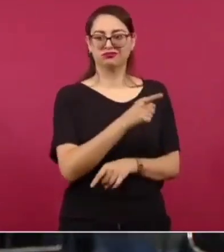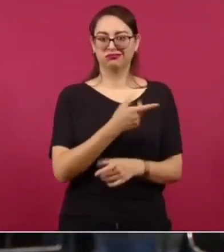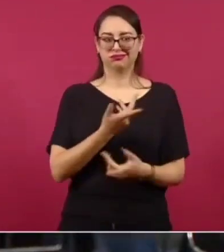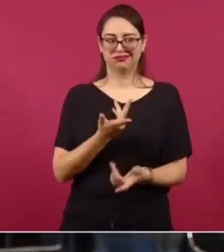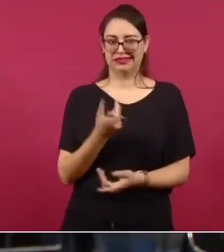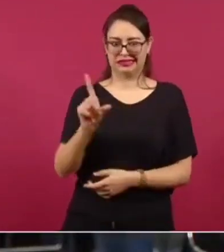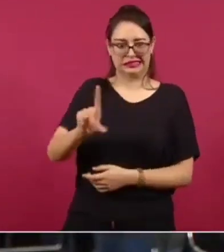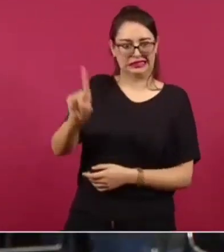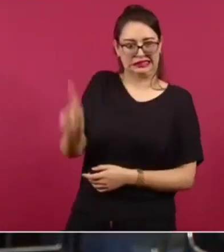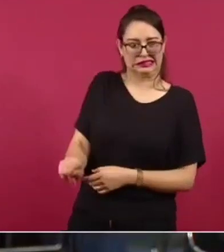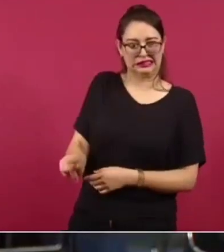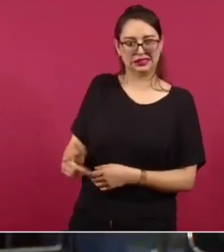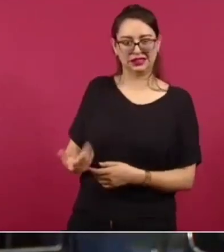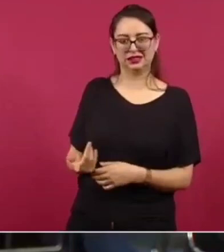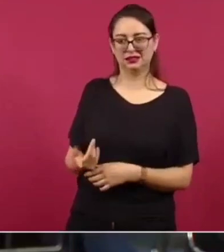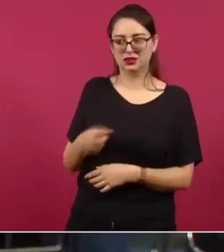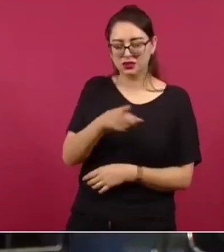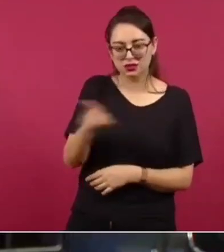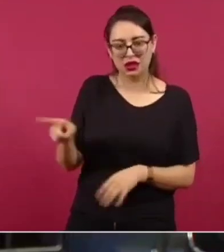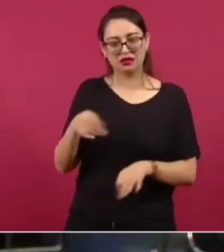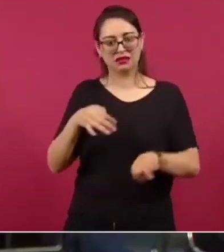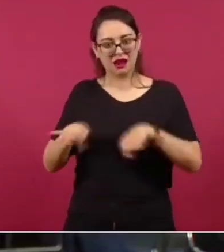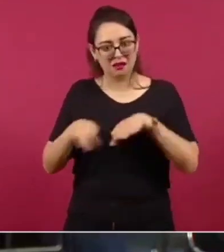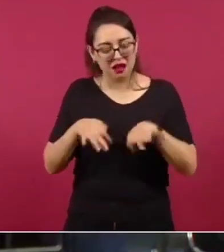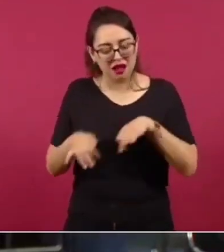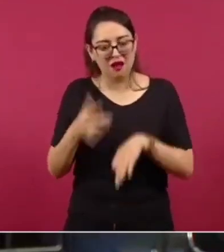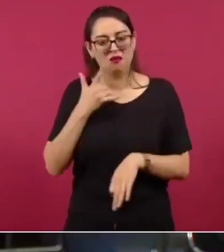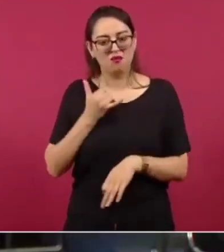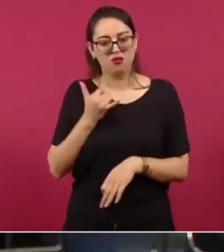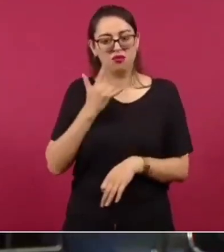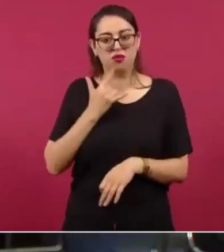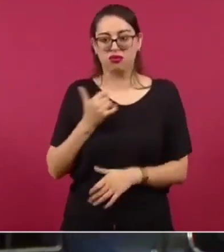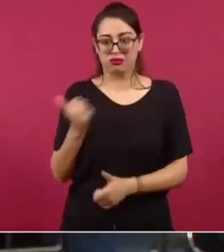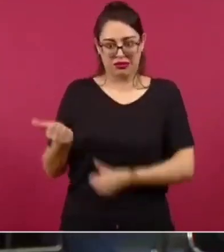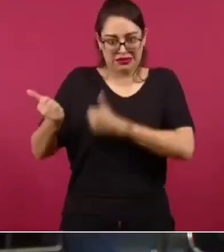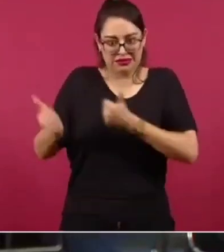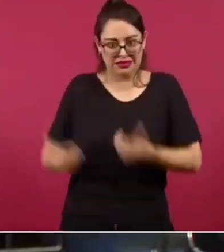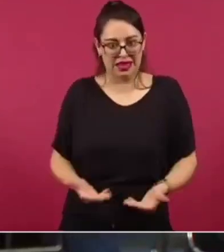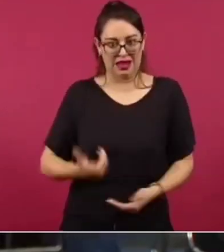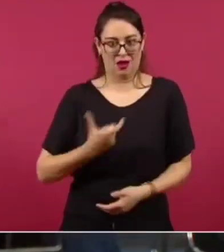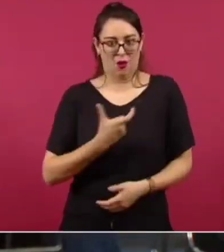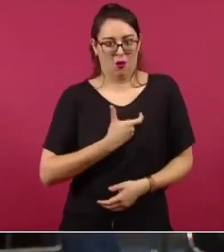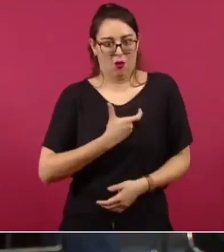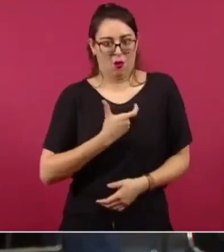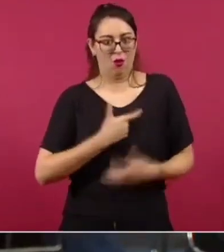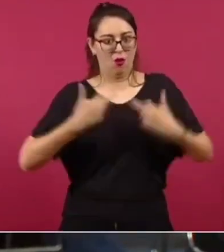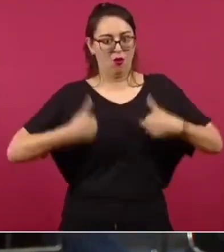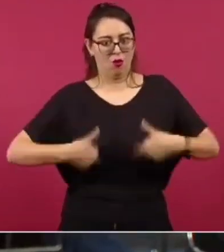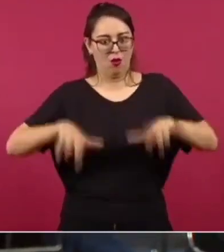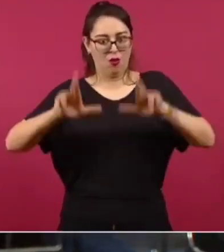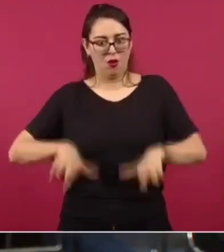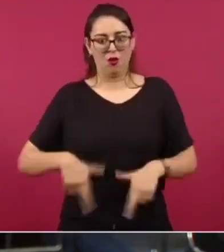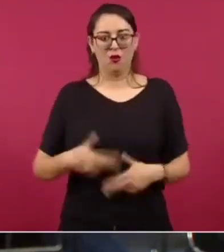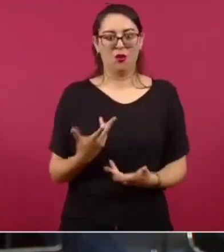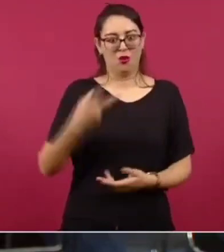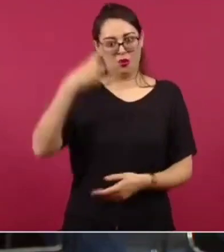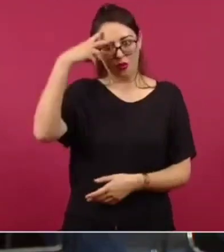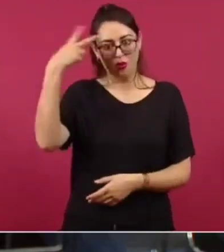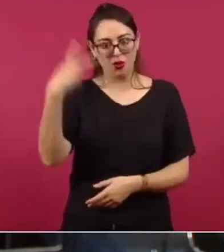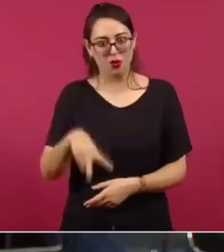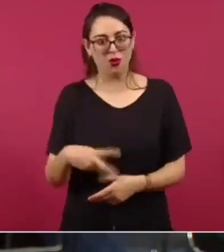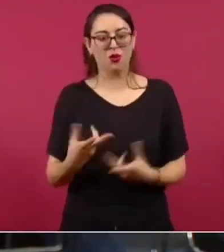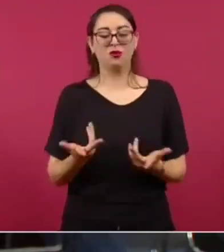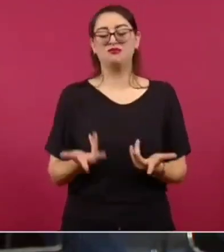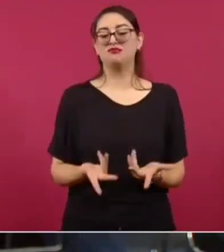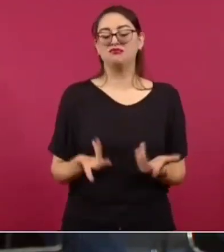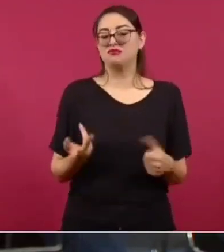manera a estas medallistas que han traído victorias justo al país y también sobre la aclaración que han hecho ellas